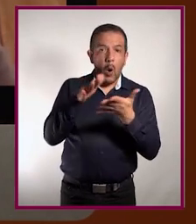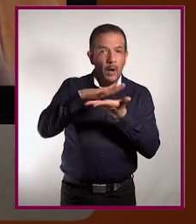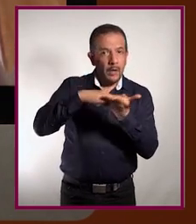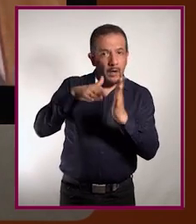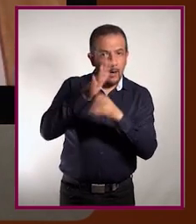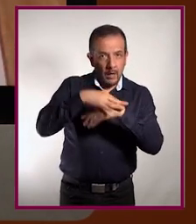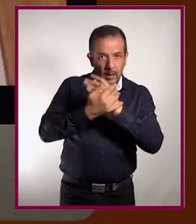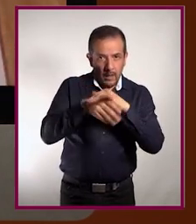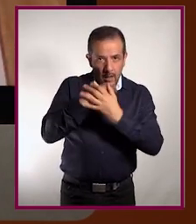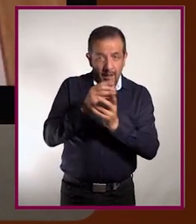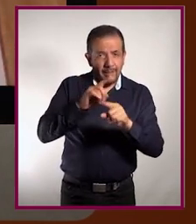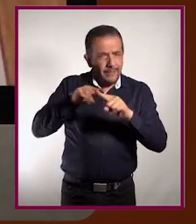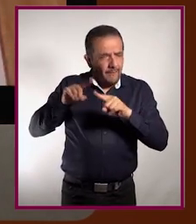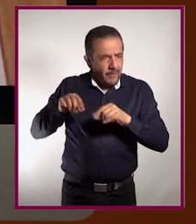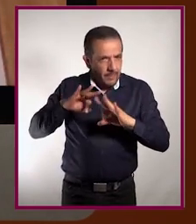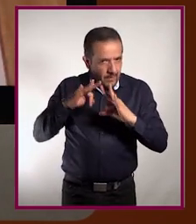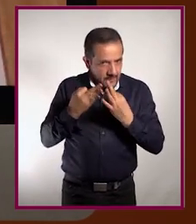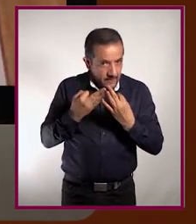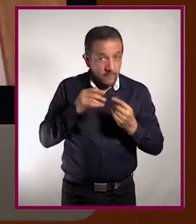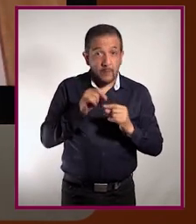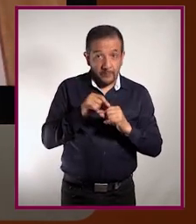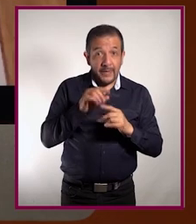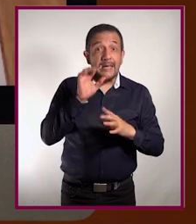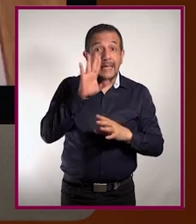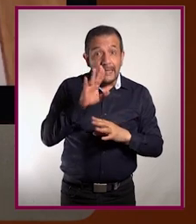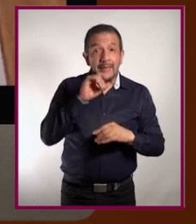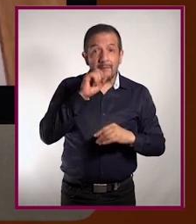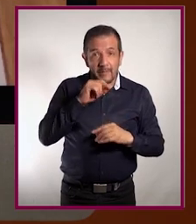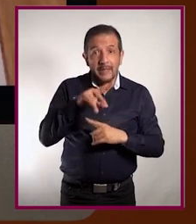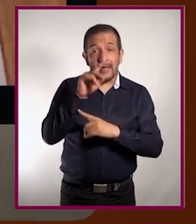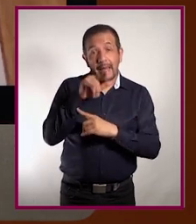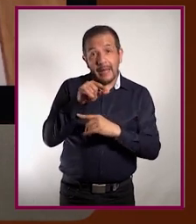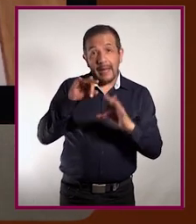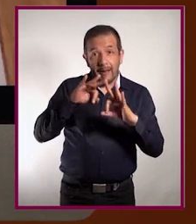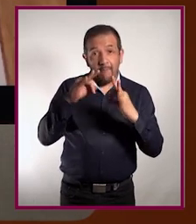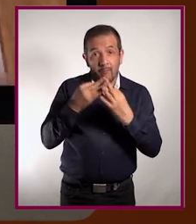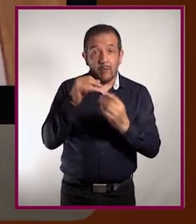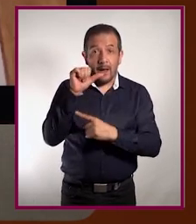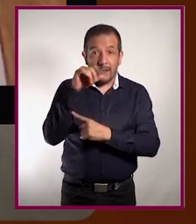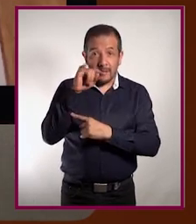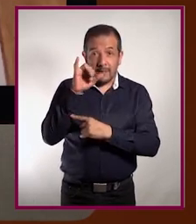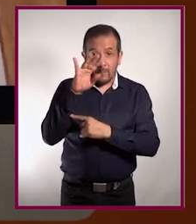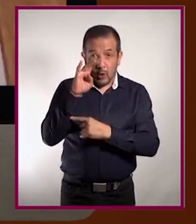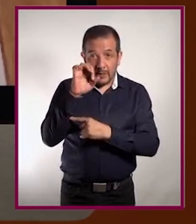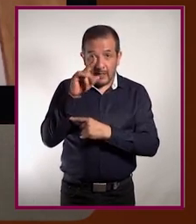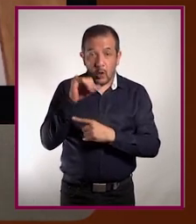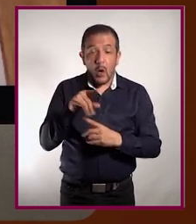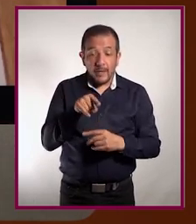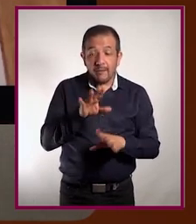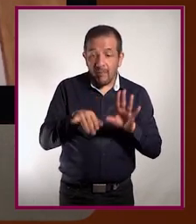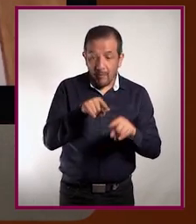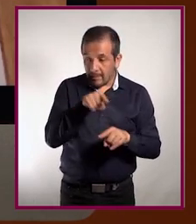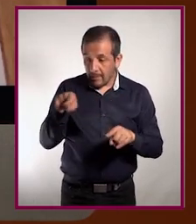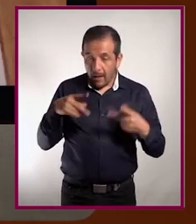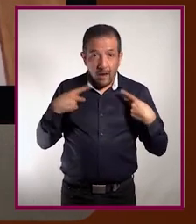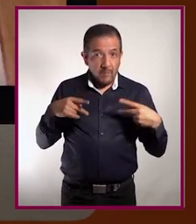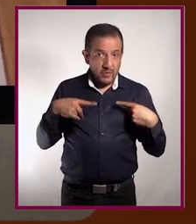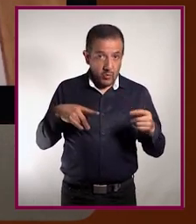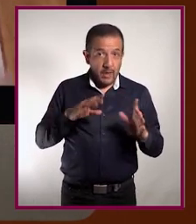gotitas, en cremas. Hay varias formas de aplicarlos. Y el tipo de antibiótico que se selecciona para una persona depende